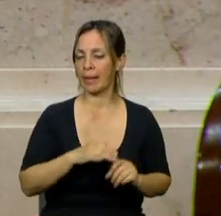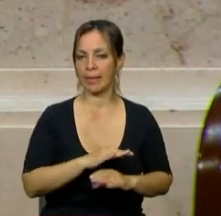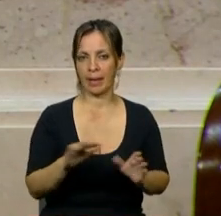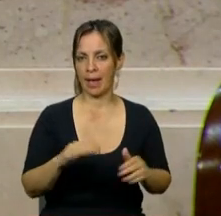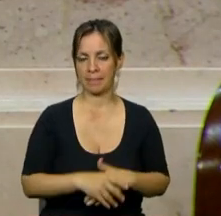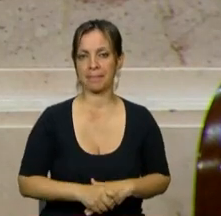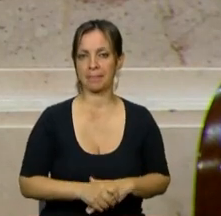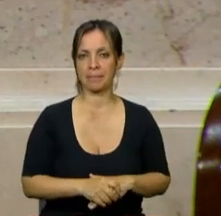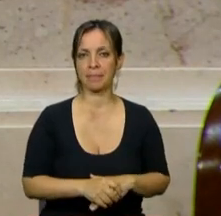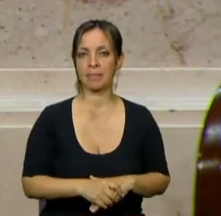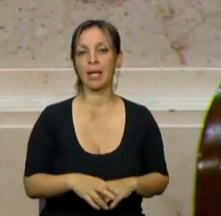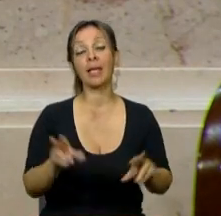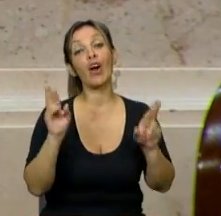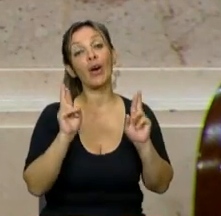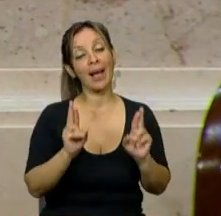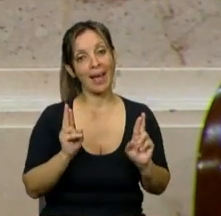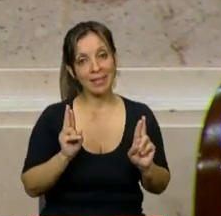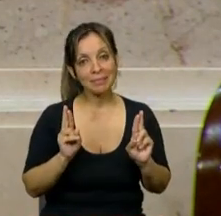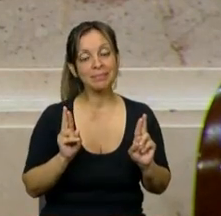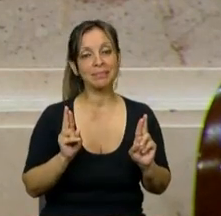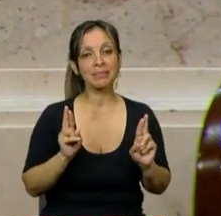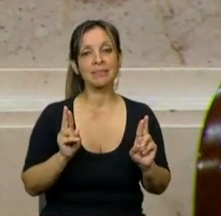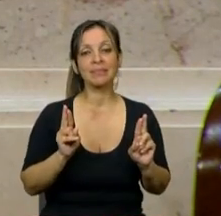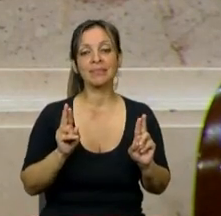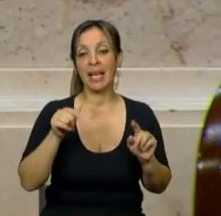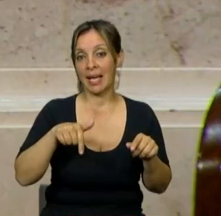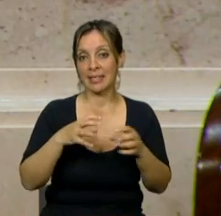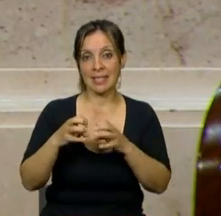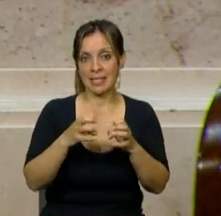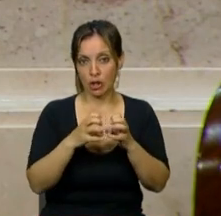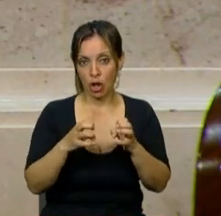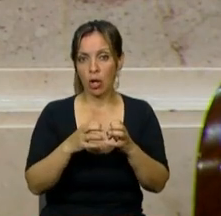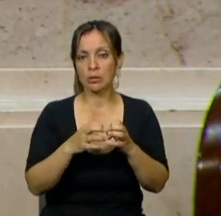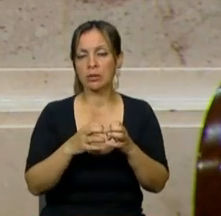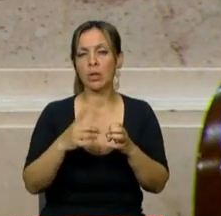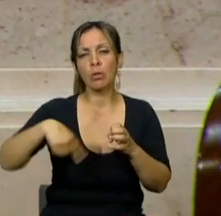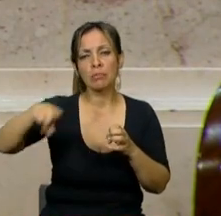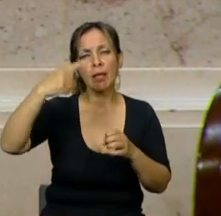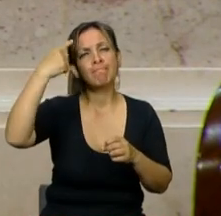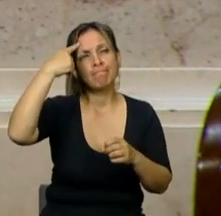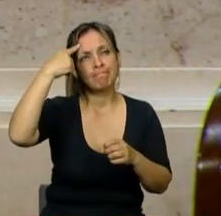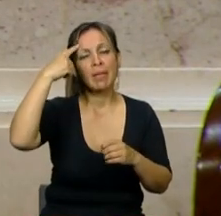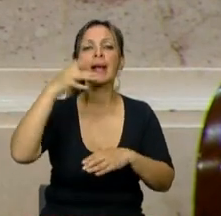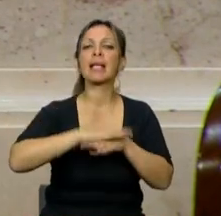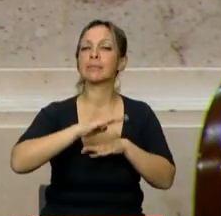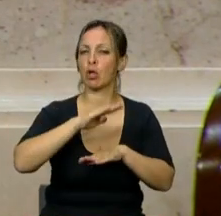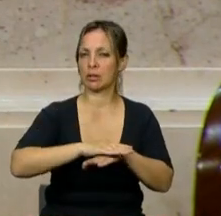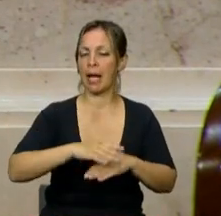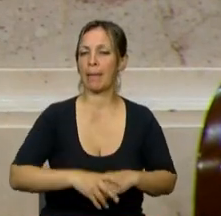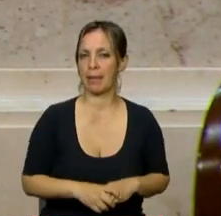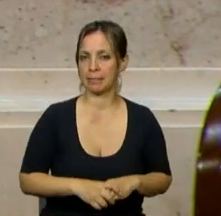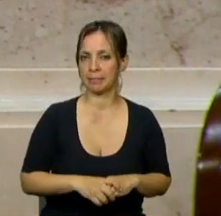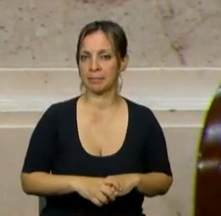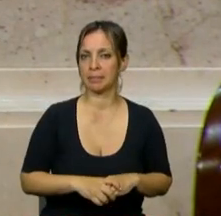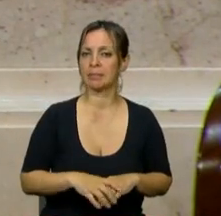que espero que en esta sesión prime la responsabilidad de